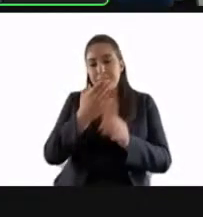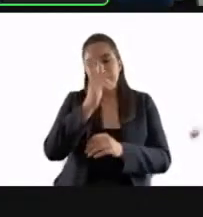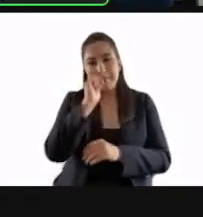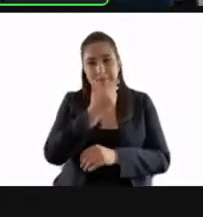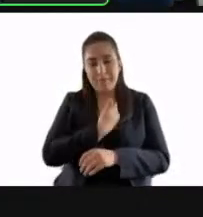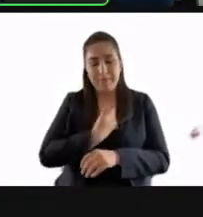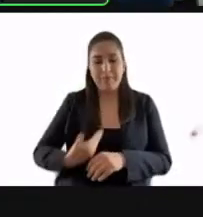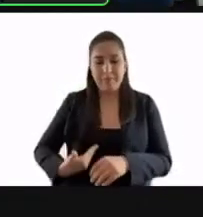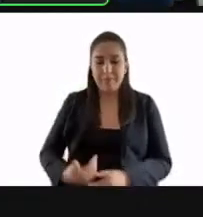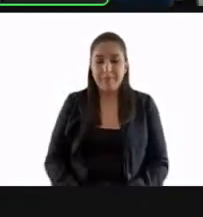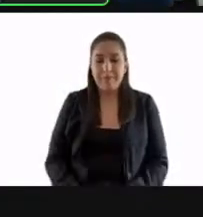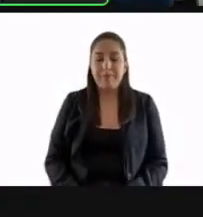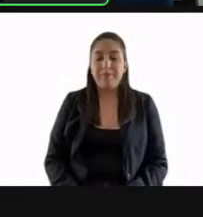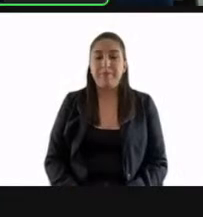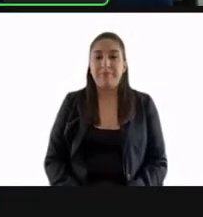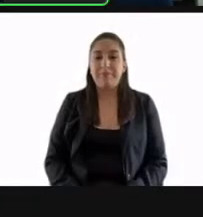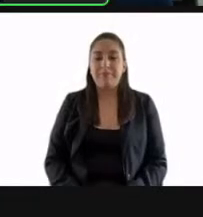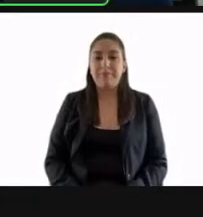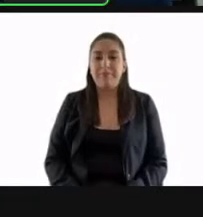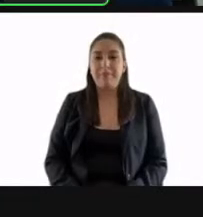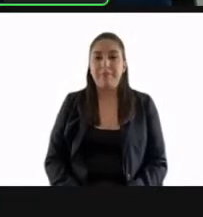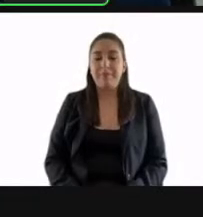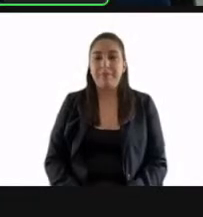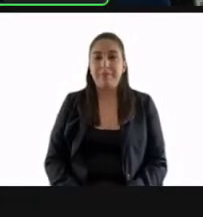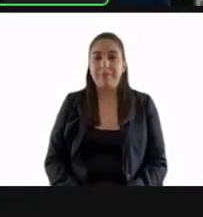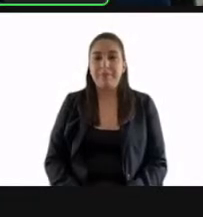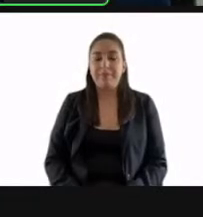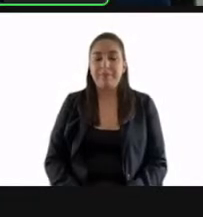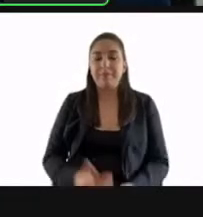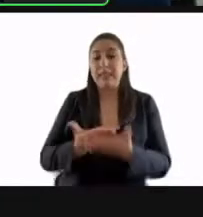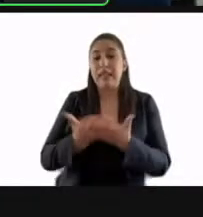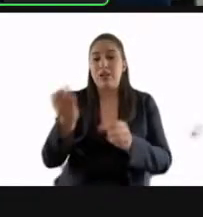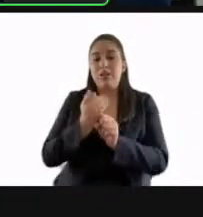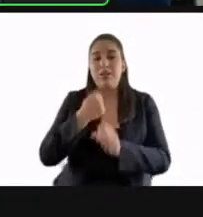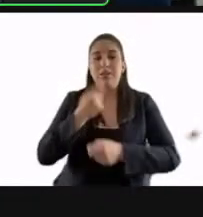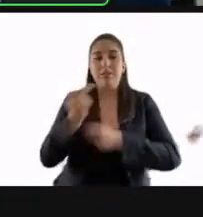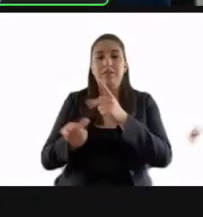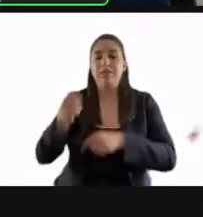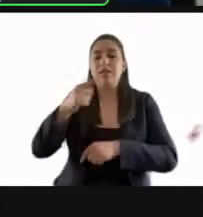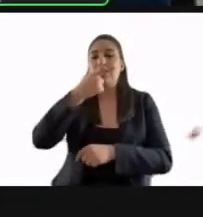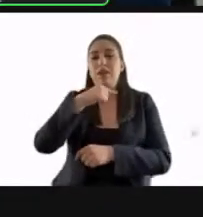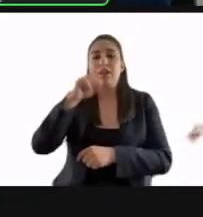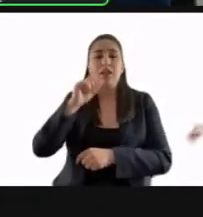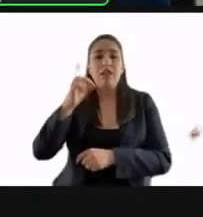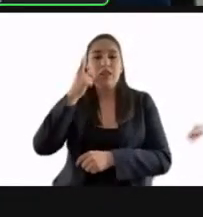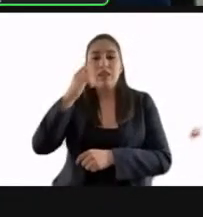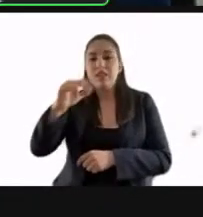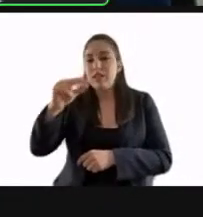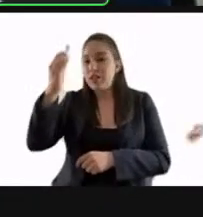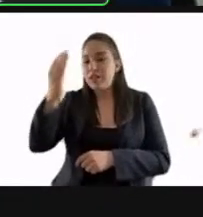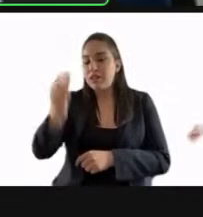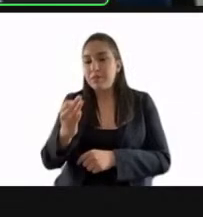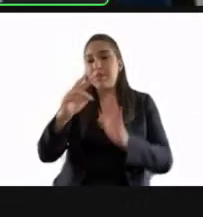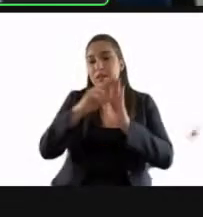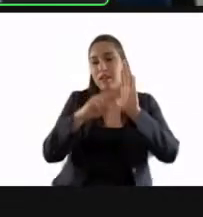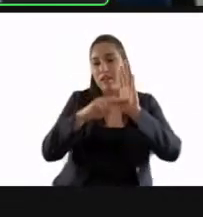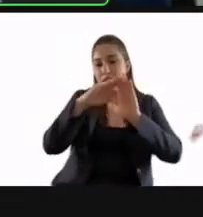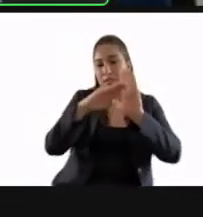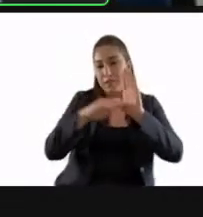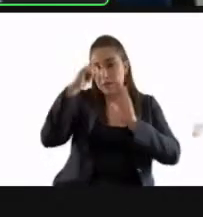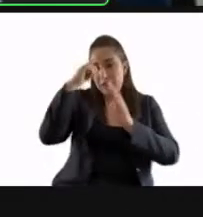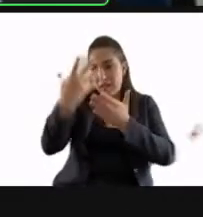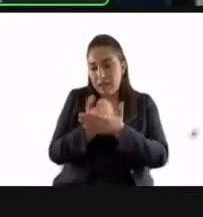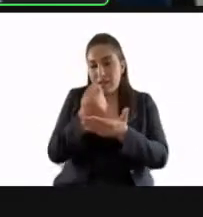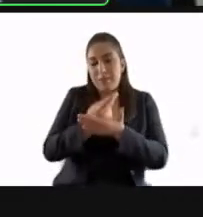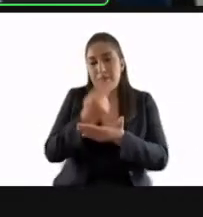gracias. Está a disposición la convocatoria y bases para la entrega de la medalla al mérito periodístico del año 2022. Alguna diputada o diputado